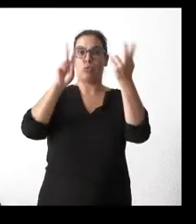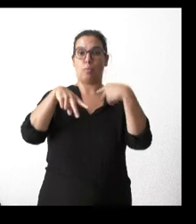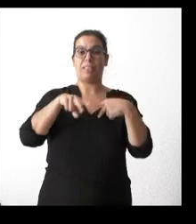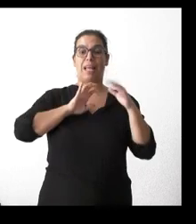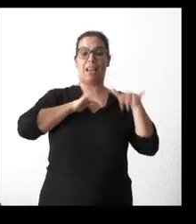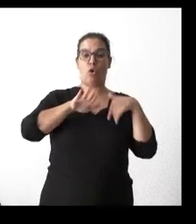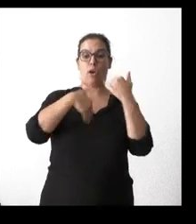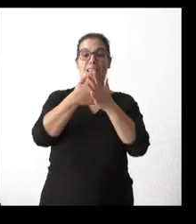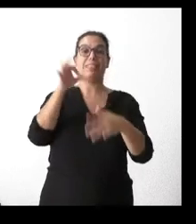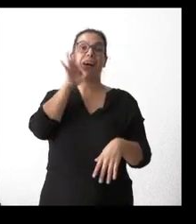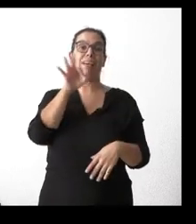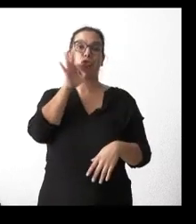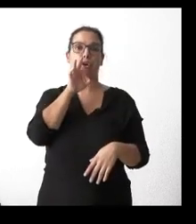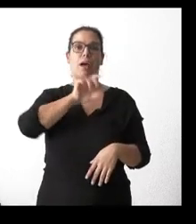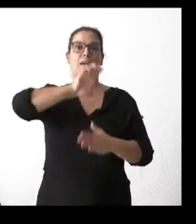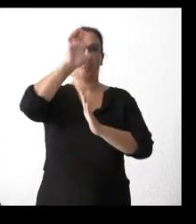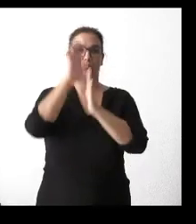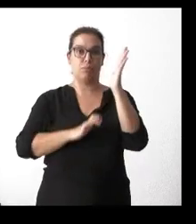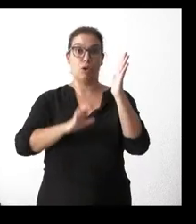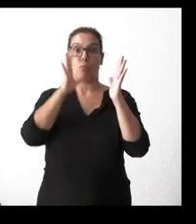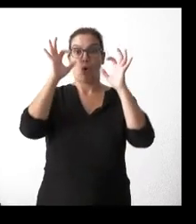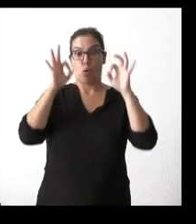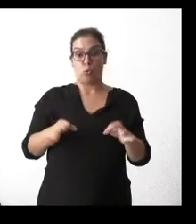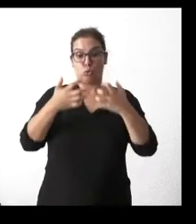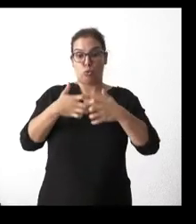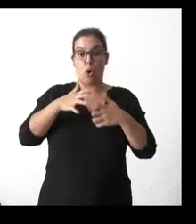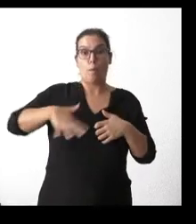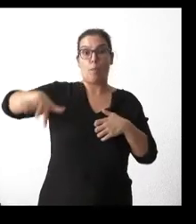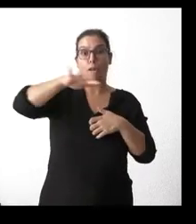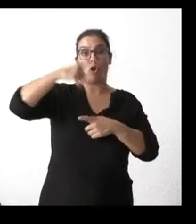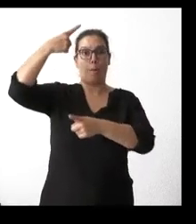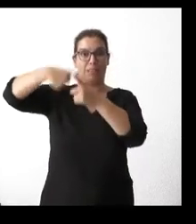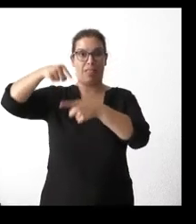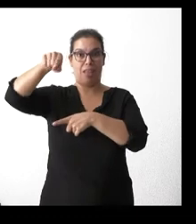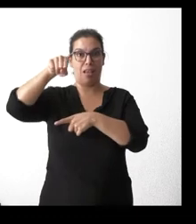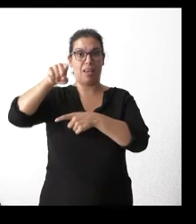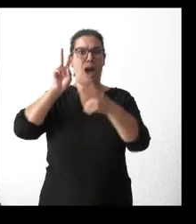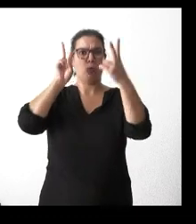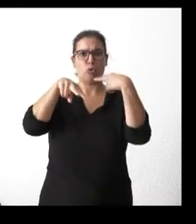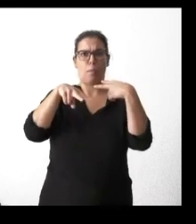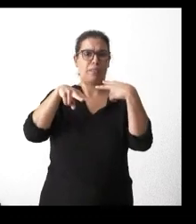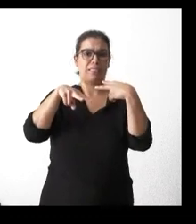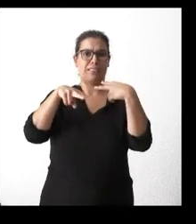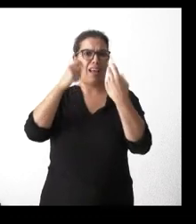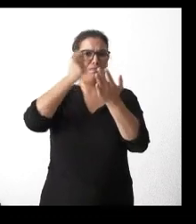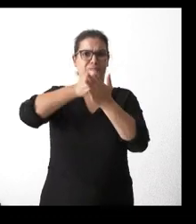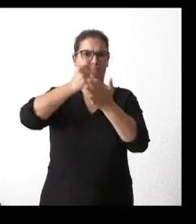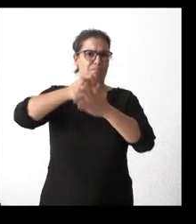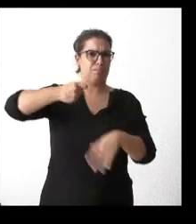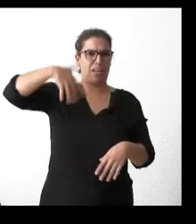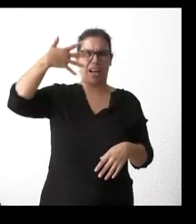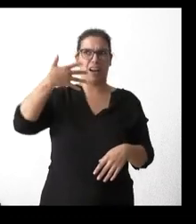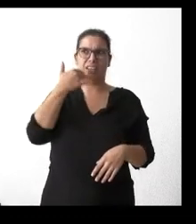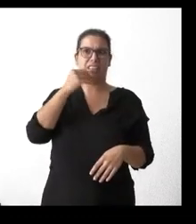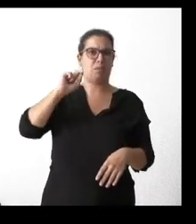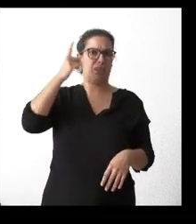polígono de Villadangos está en medio de la pista León Astorga, una de las más caras por kilómetro de España ahora mismo,